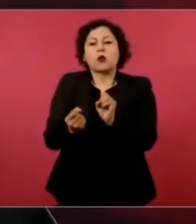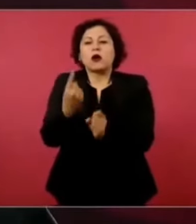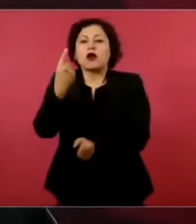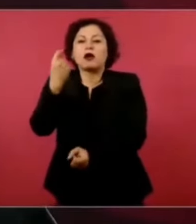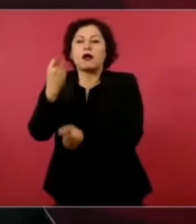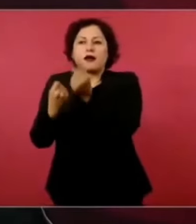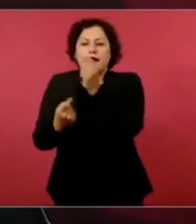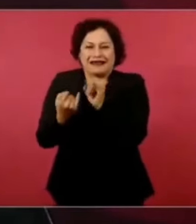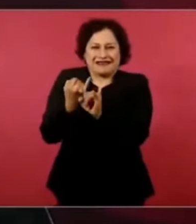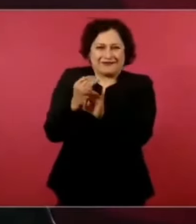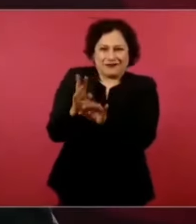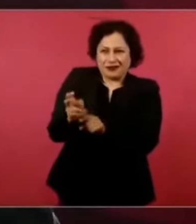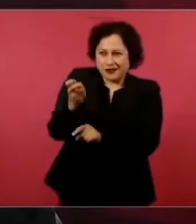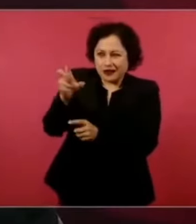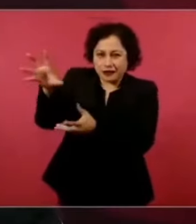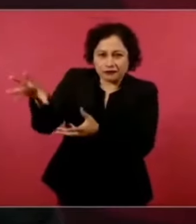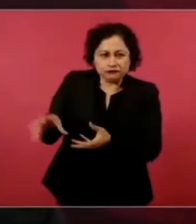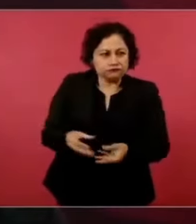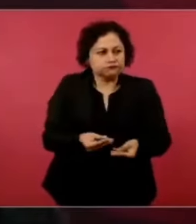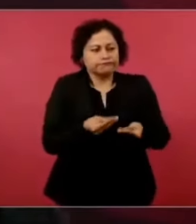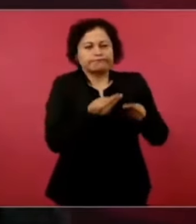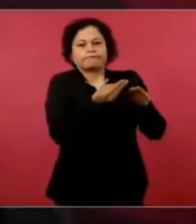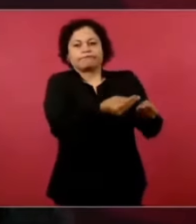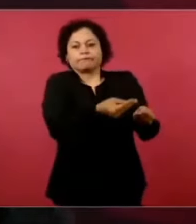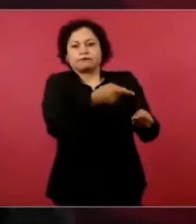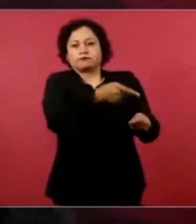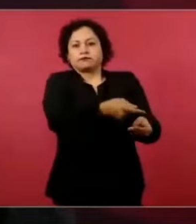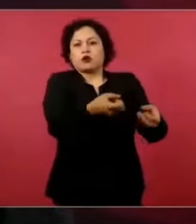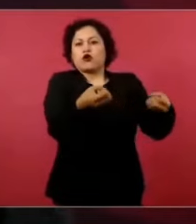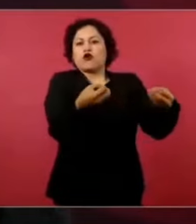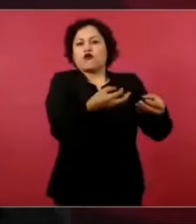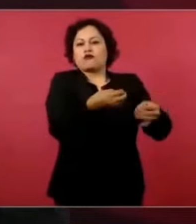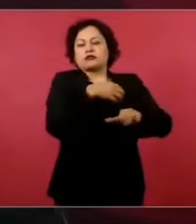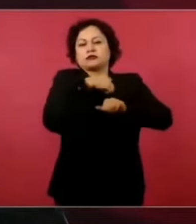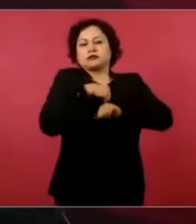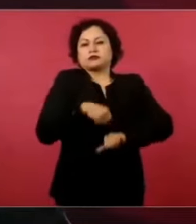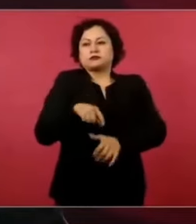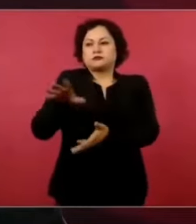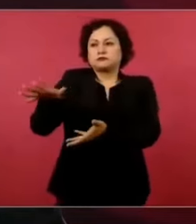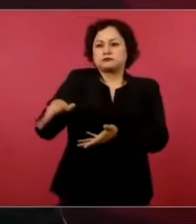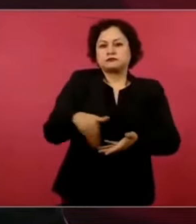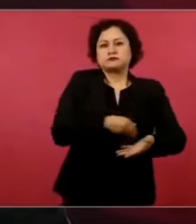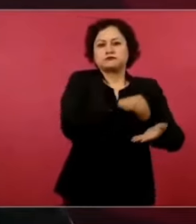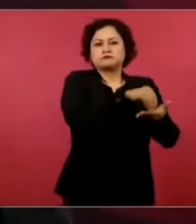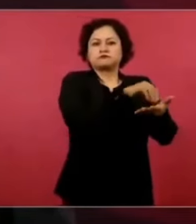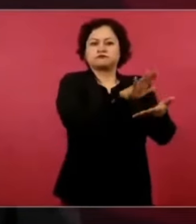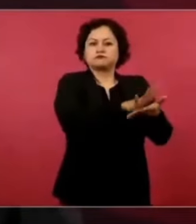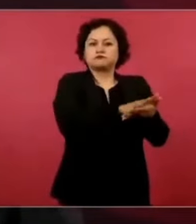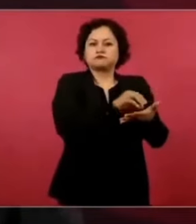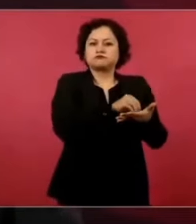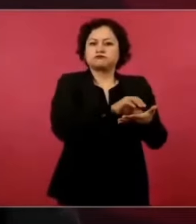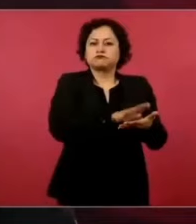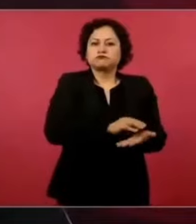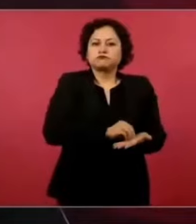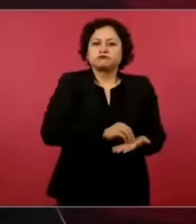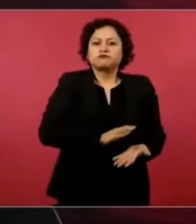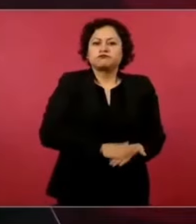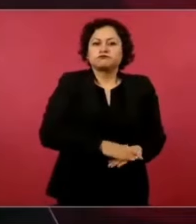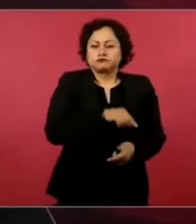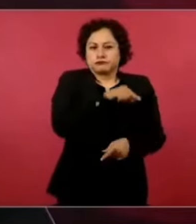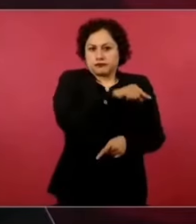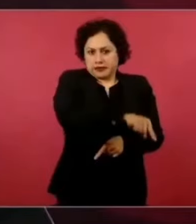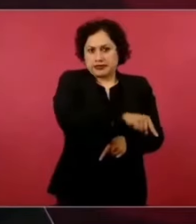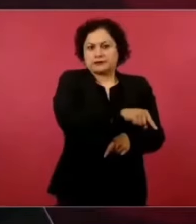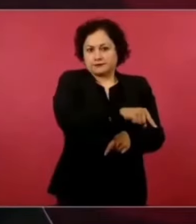es tomada en cuenta, según el criterio del sistema financiero y de las actividades vulnerables,